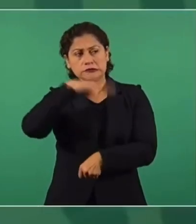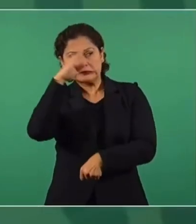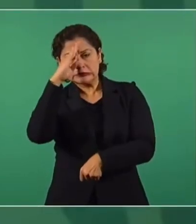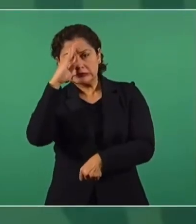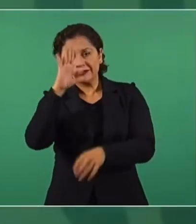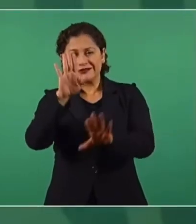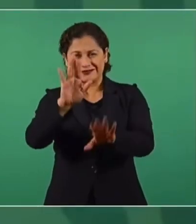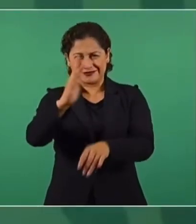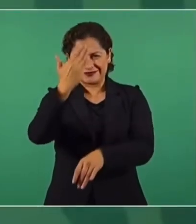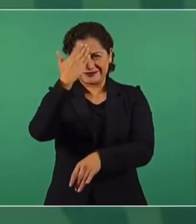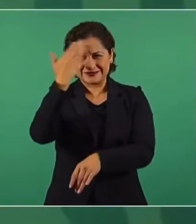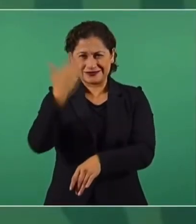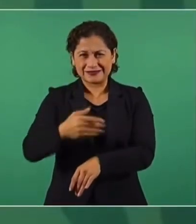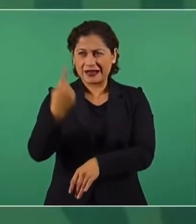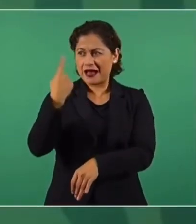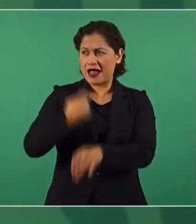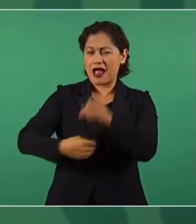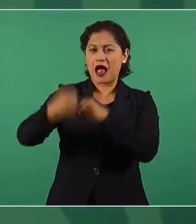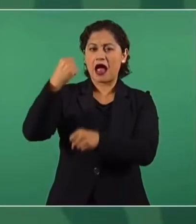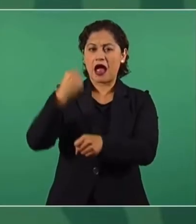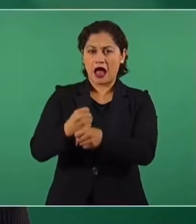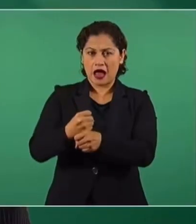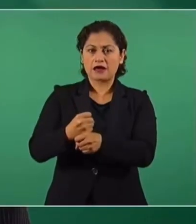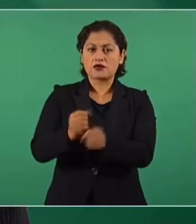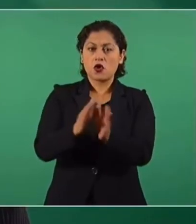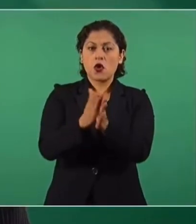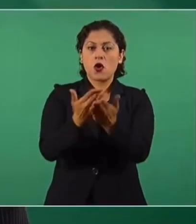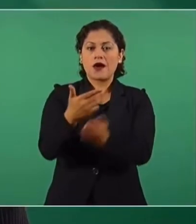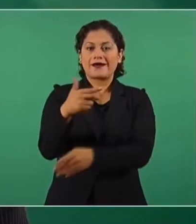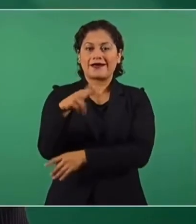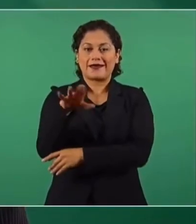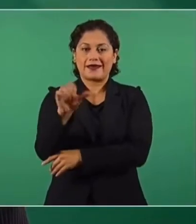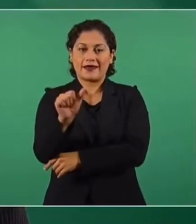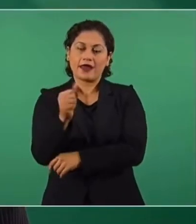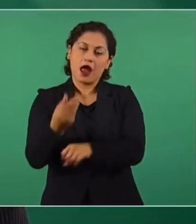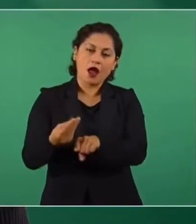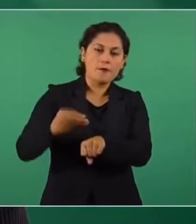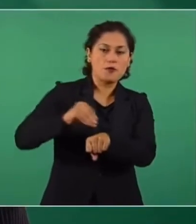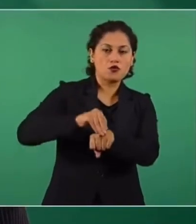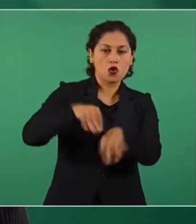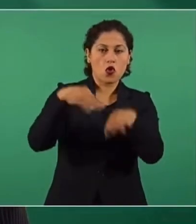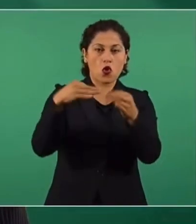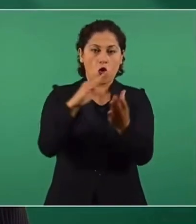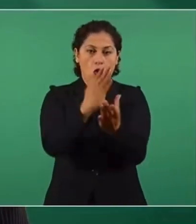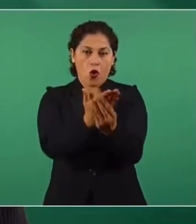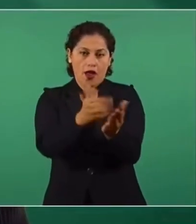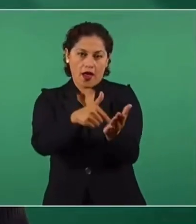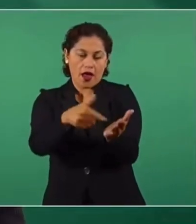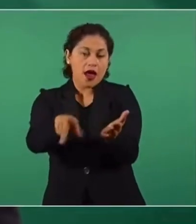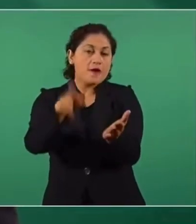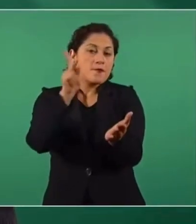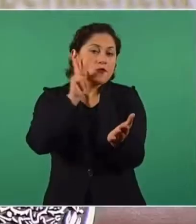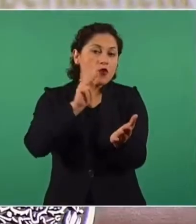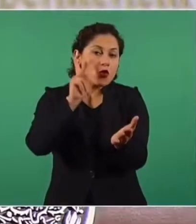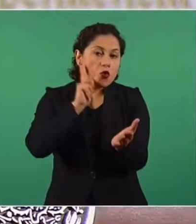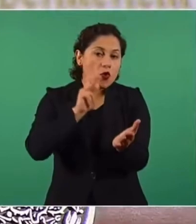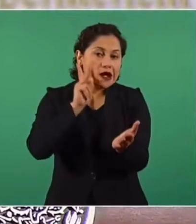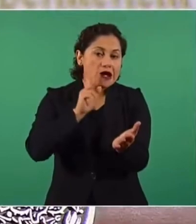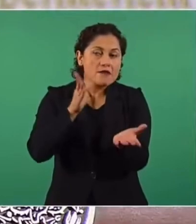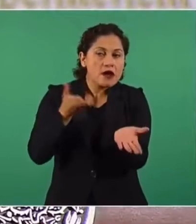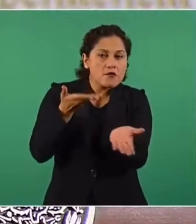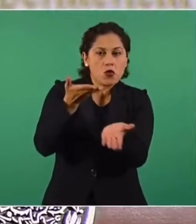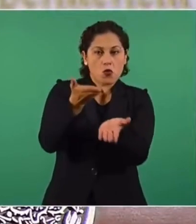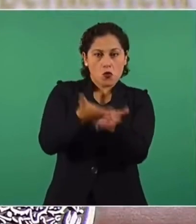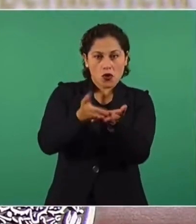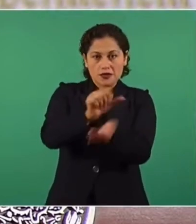pasado había una guía en donde precisamente estaba una propuesta o alternativa de un documento que se les daba a los padres de